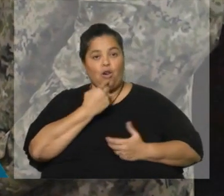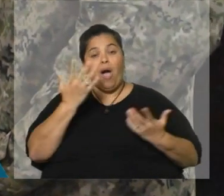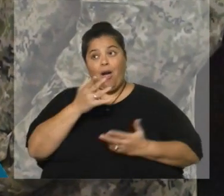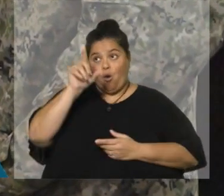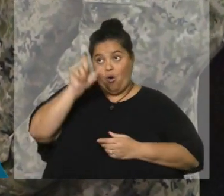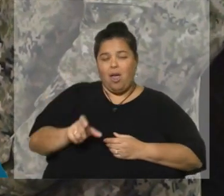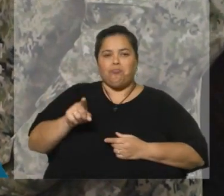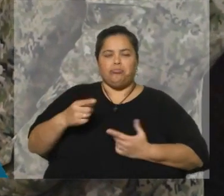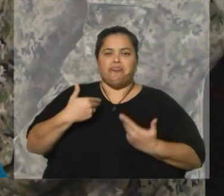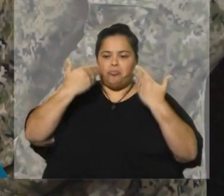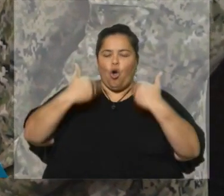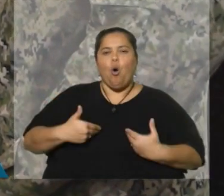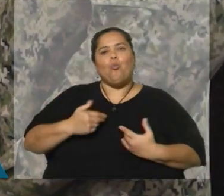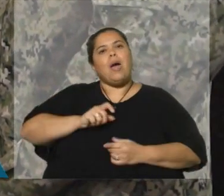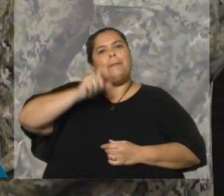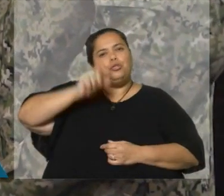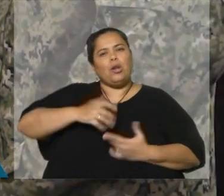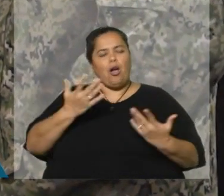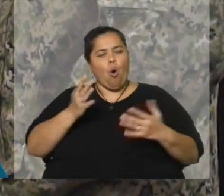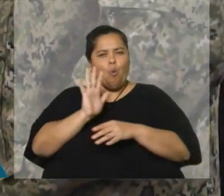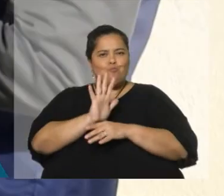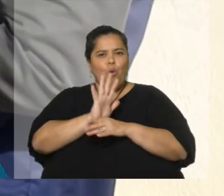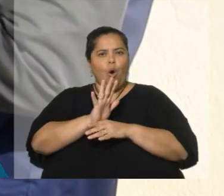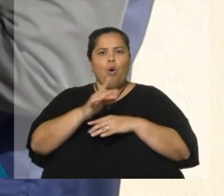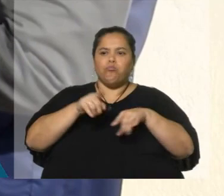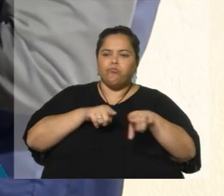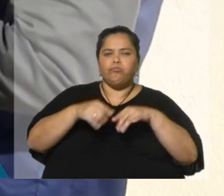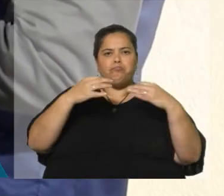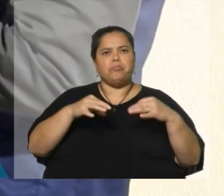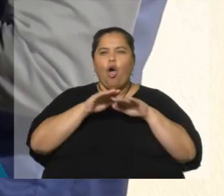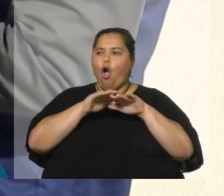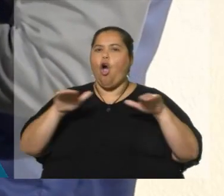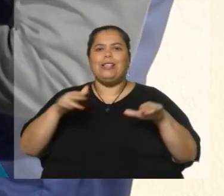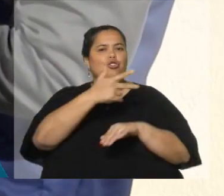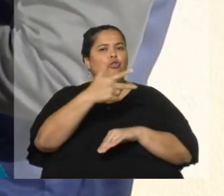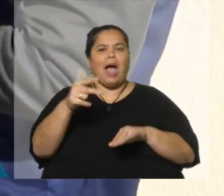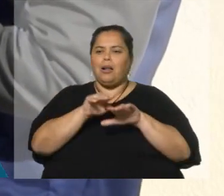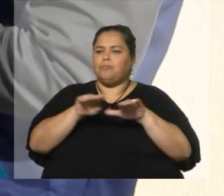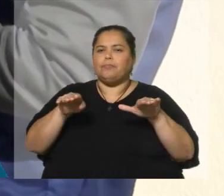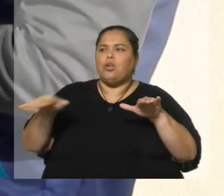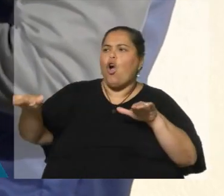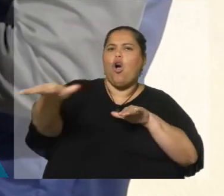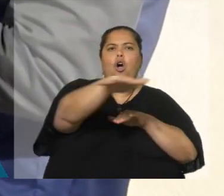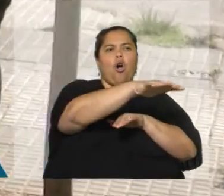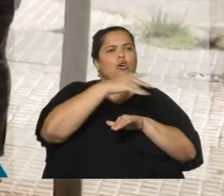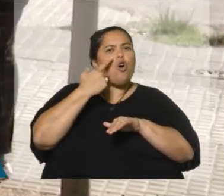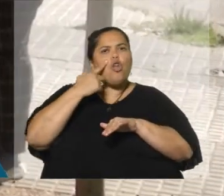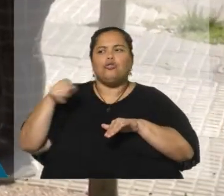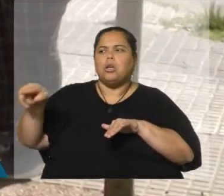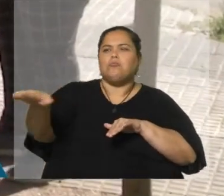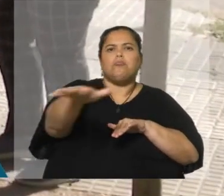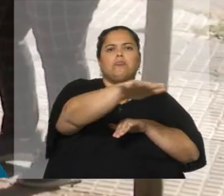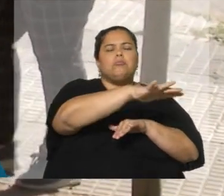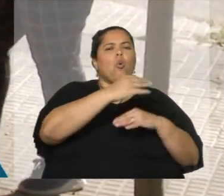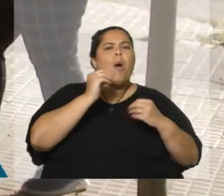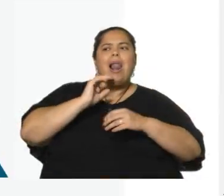define como una persona con un tipo de conducción horizontal, que intenta involucrar y conocer las opiniones de todos quienes lo rodean antes de